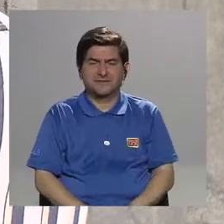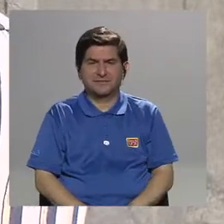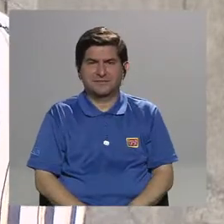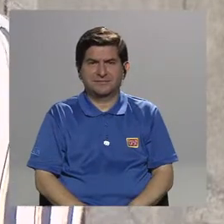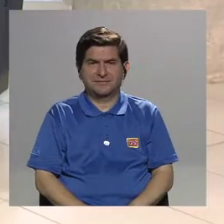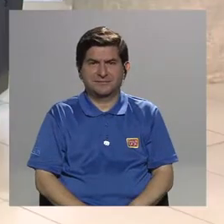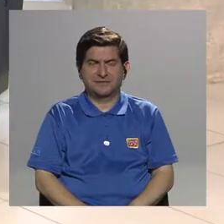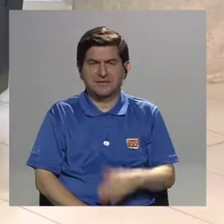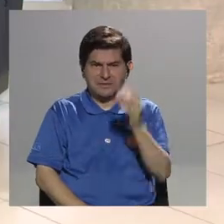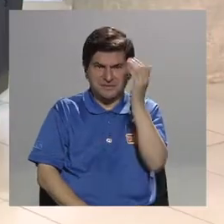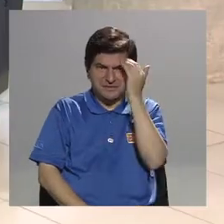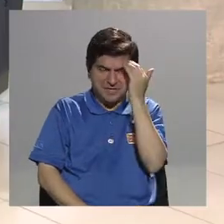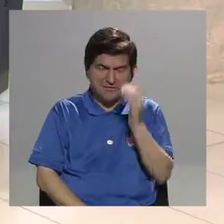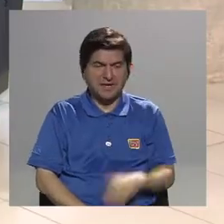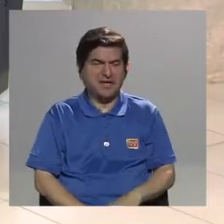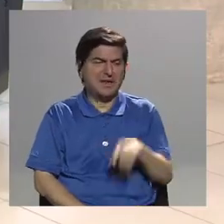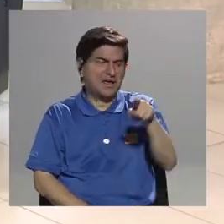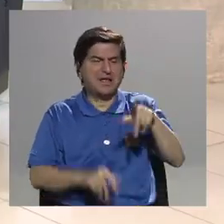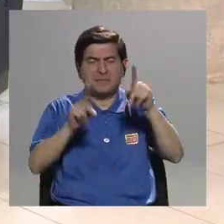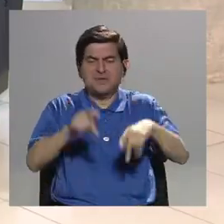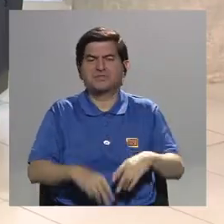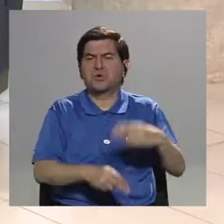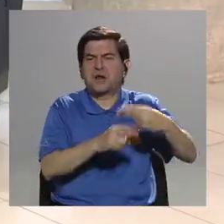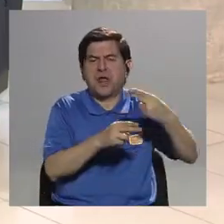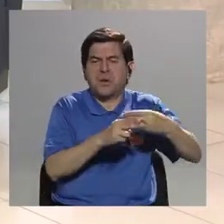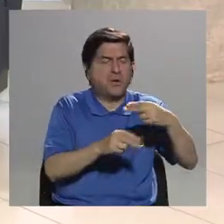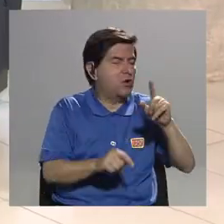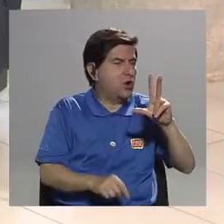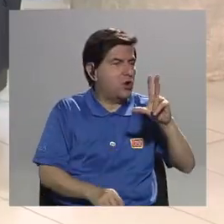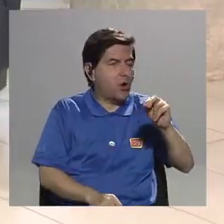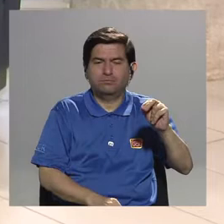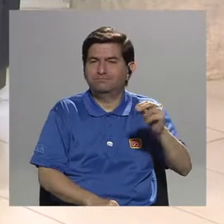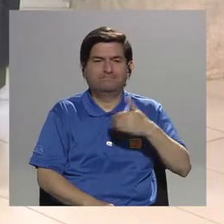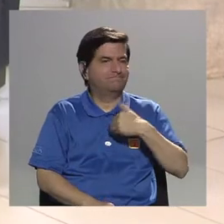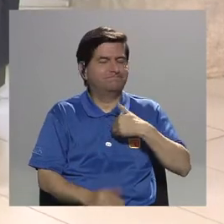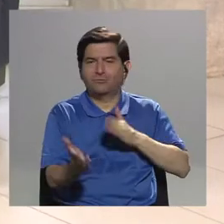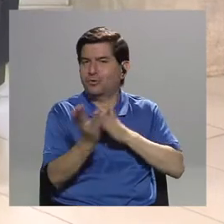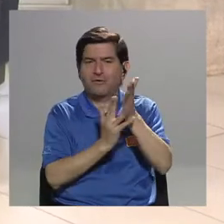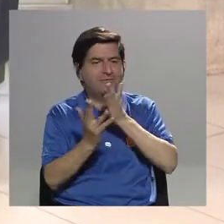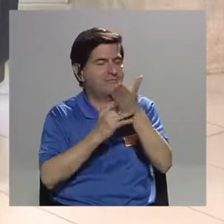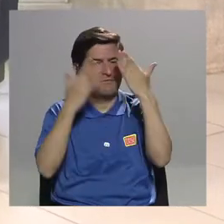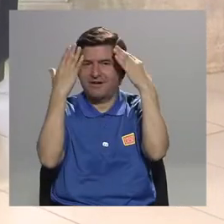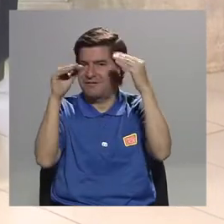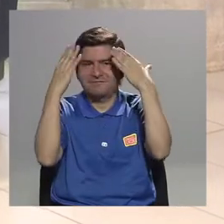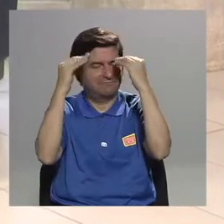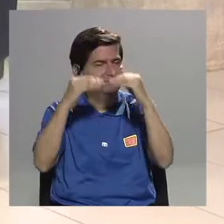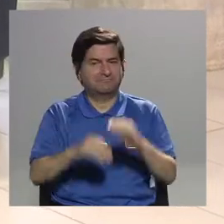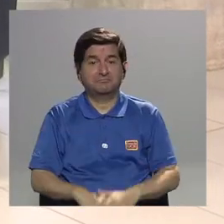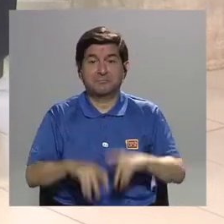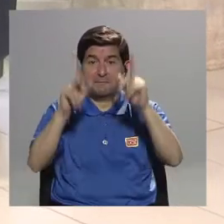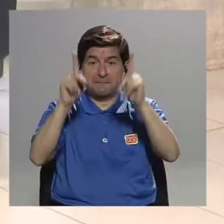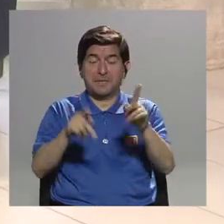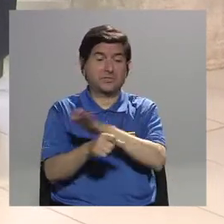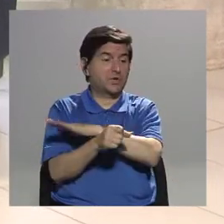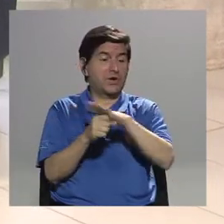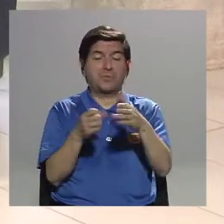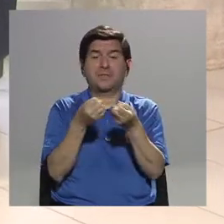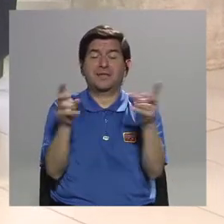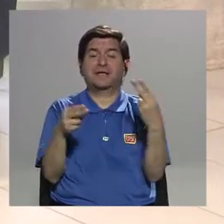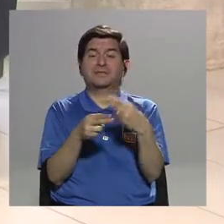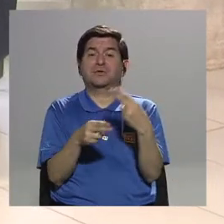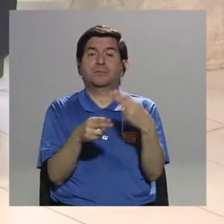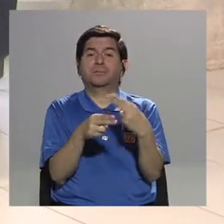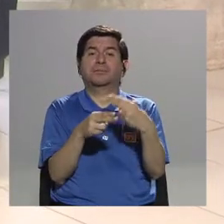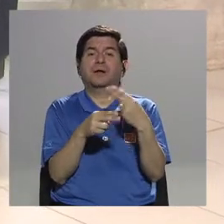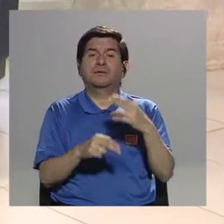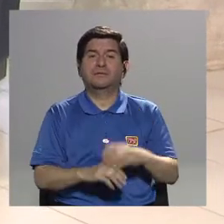Pedro Pérez, ¿verdad? O sea, no. Ellos no tienen acceso a esa información, el paciente es totalmente anónimo y